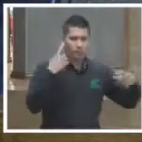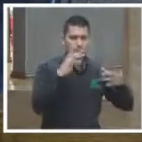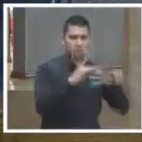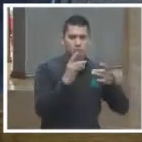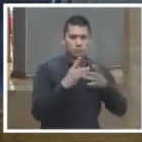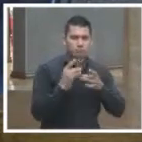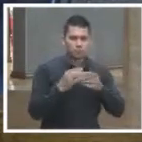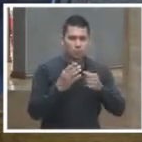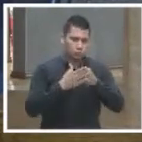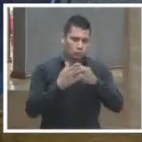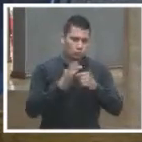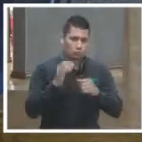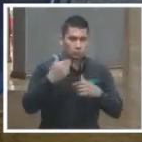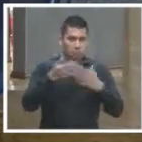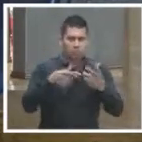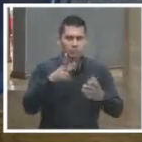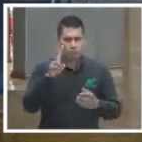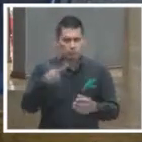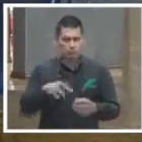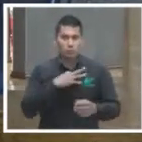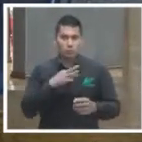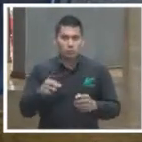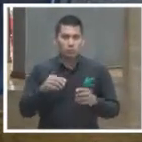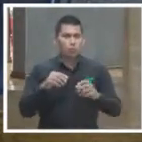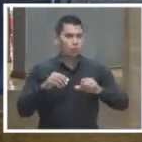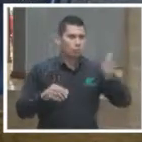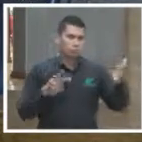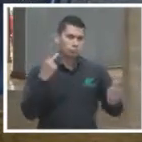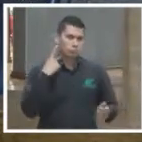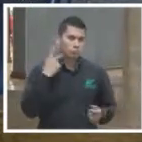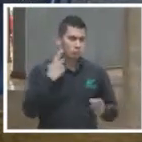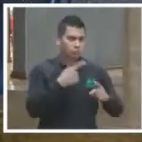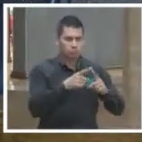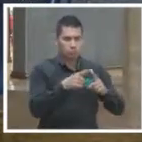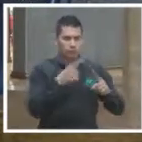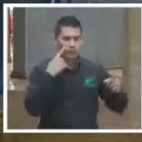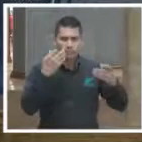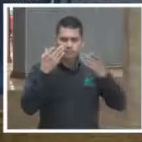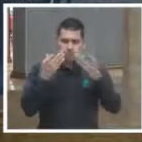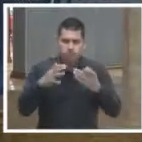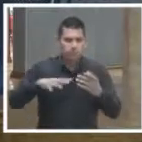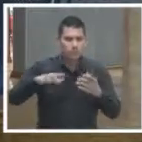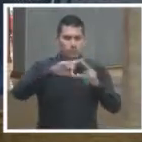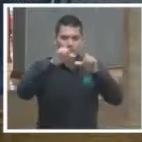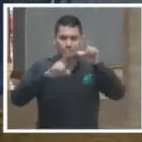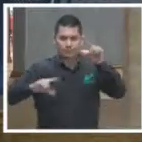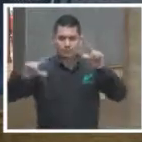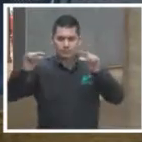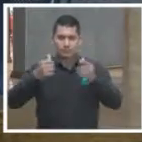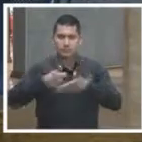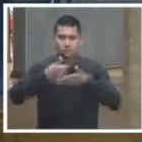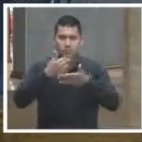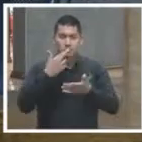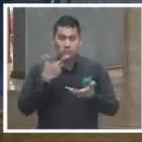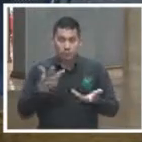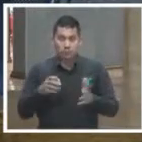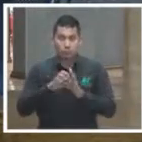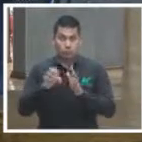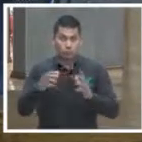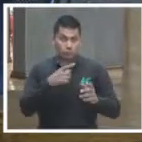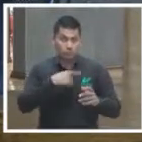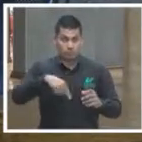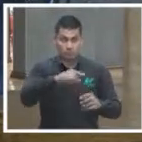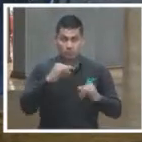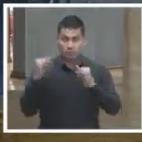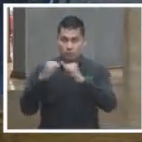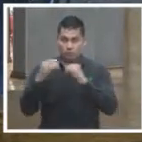apunto, puede acercar a los actores políticos a la realidad nacional. Ese es desapego, esa pérdida de confianza en las